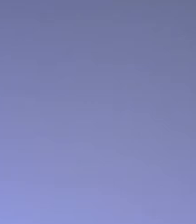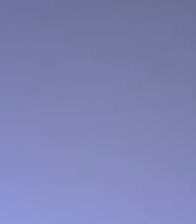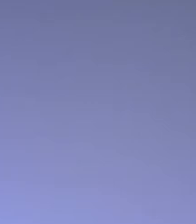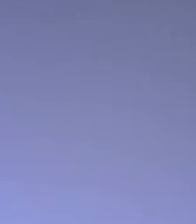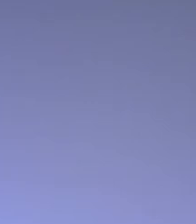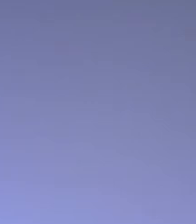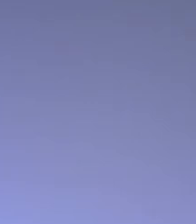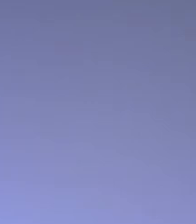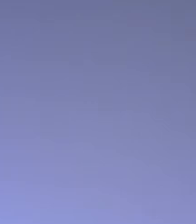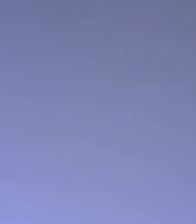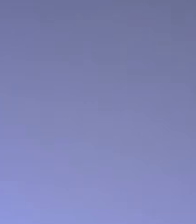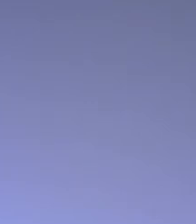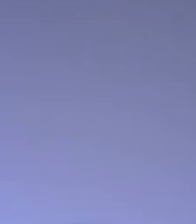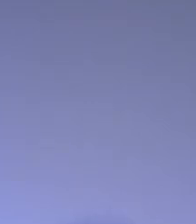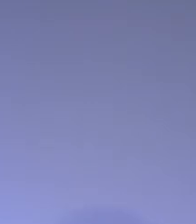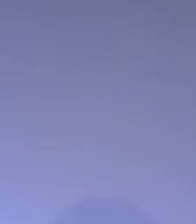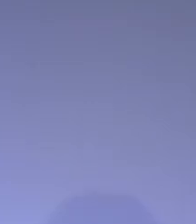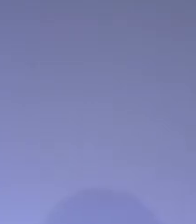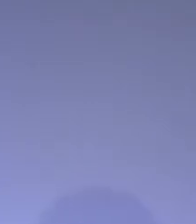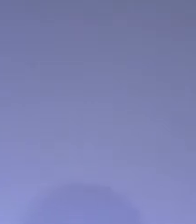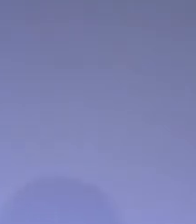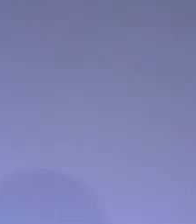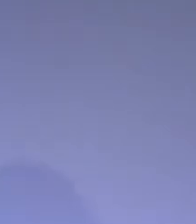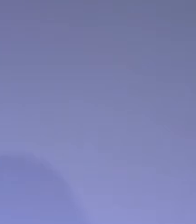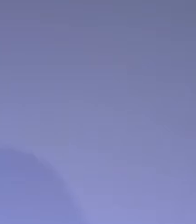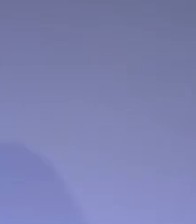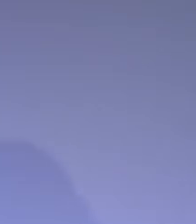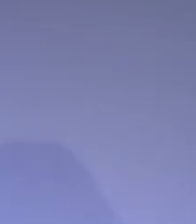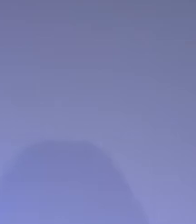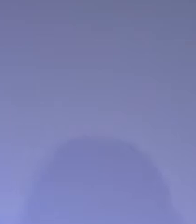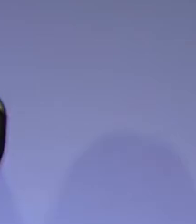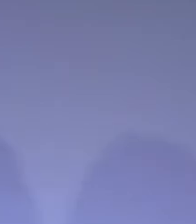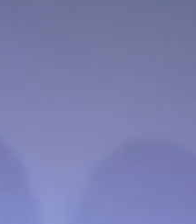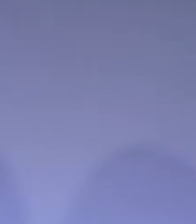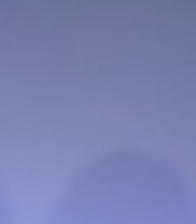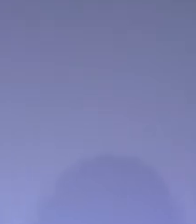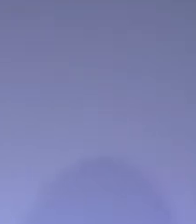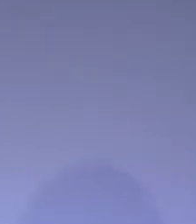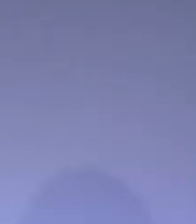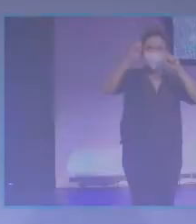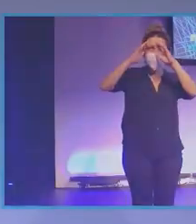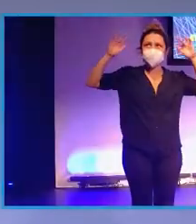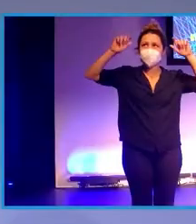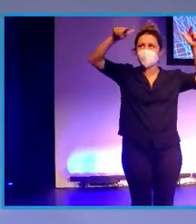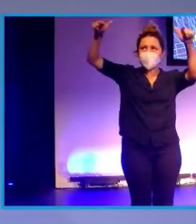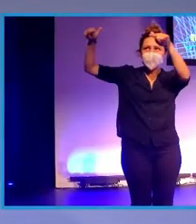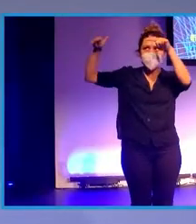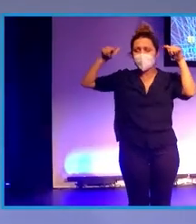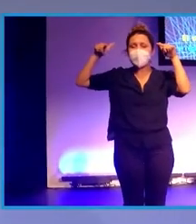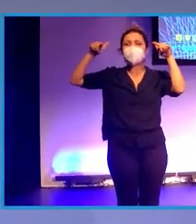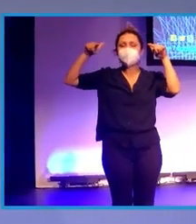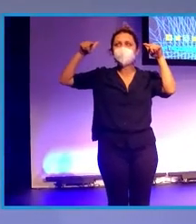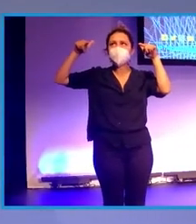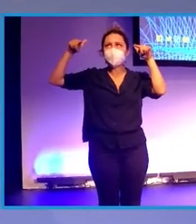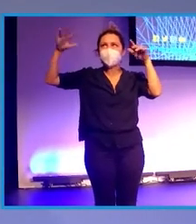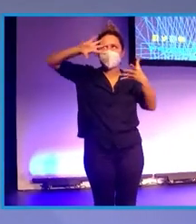la realidad aumentada. Porque sí, a mí esto me está gustando mucho. Eso de trasladarse a escenarios imaginarios y realidades paralelas hechas a tu